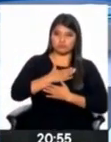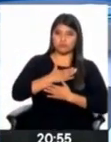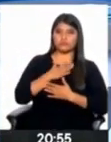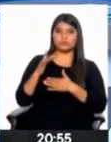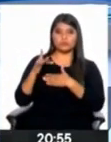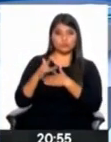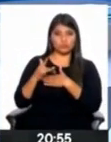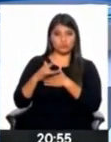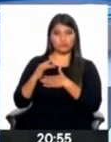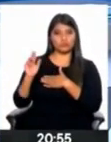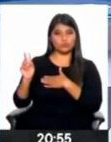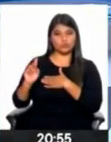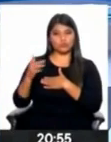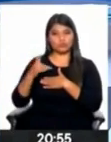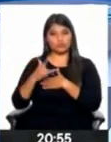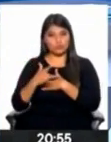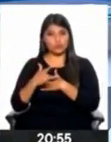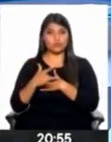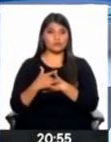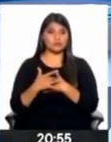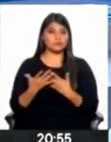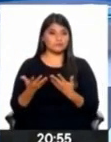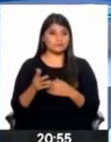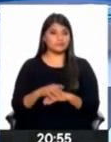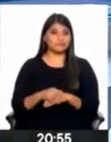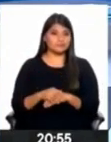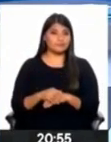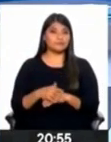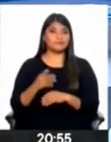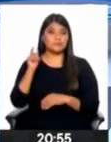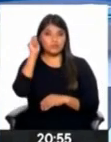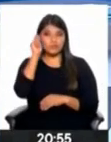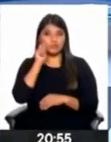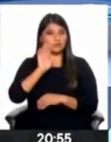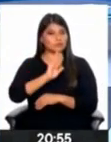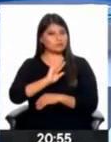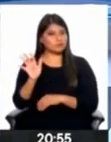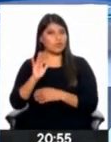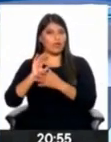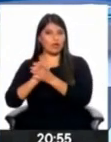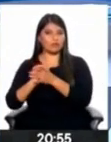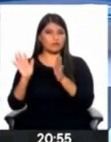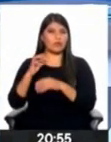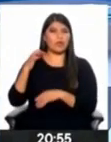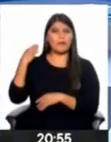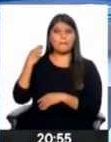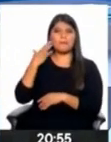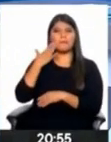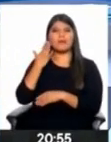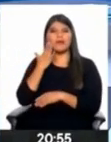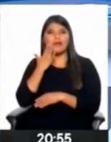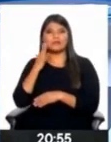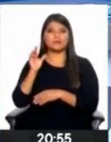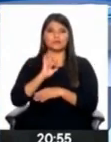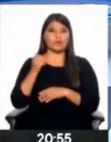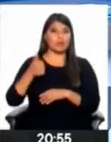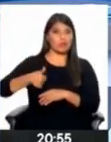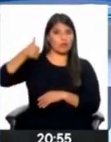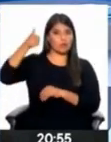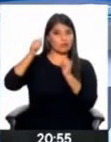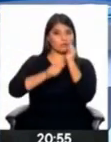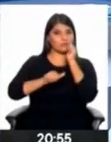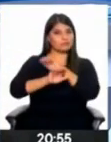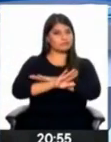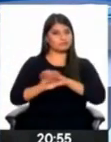nadie tiene el derecho de tocarlo. Y que ni siquiera los tíos, los amigos, el padrino, de repente incluso hasta el hermano mayor, no